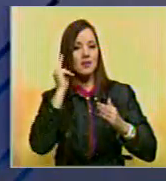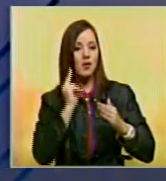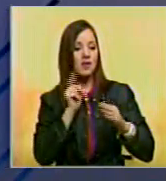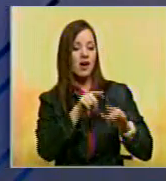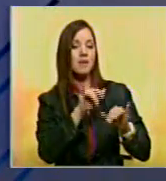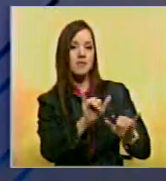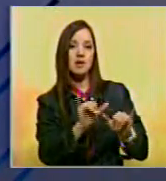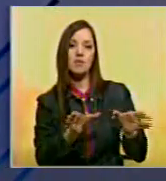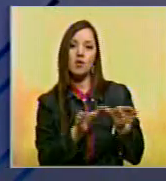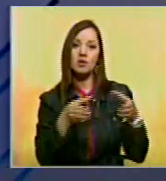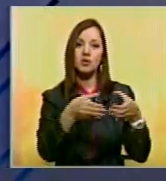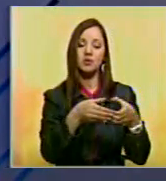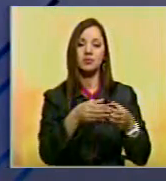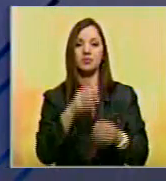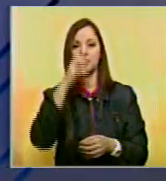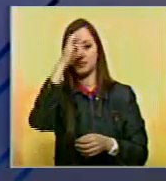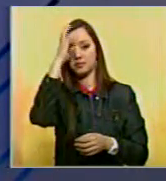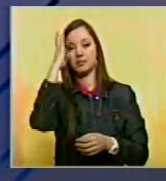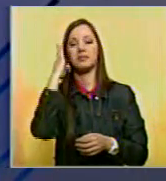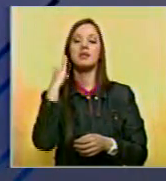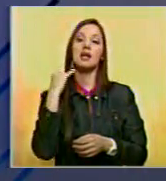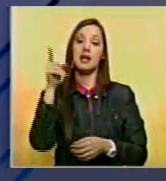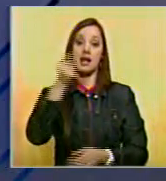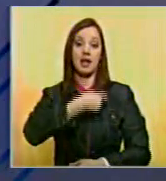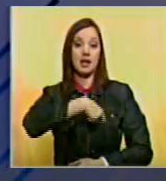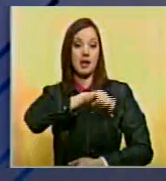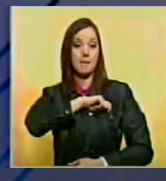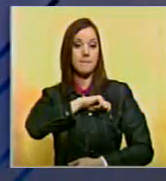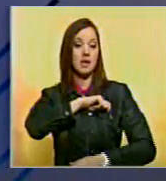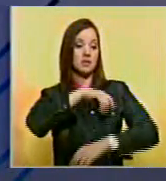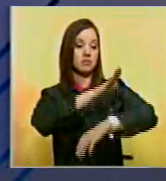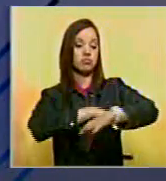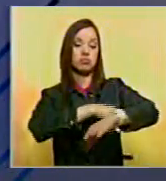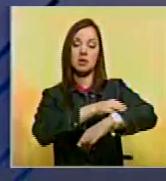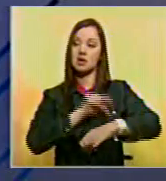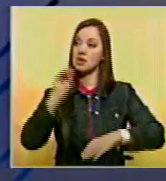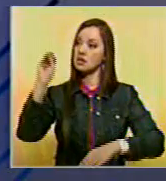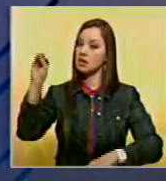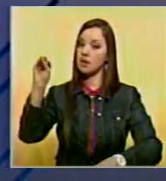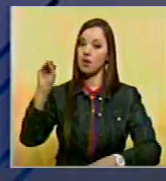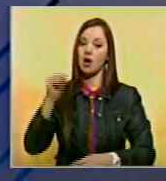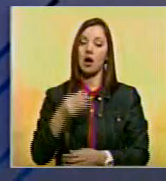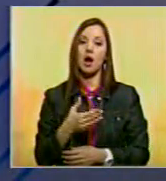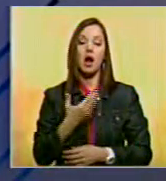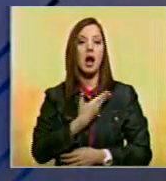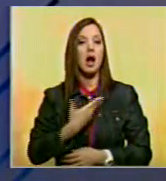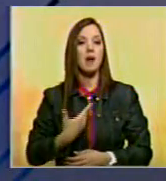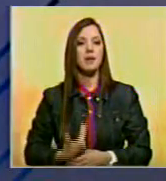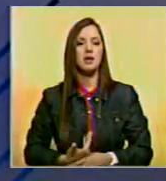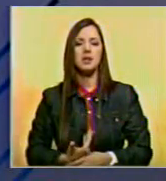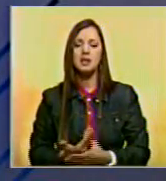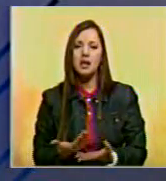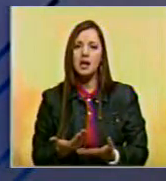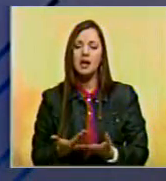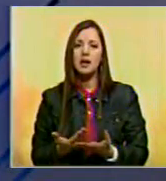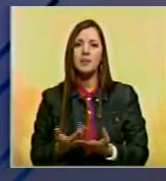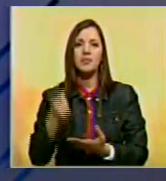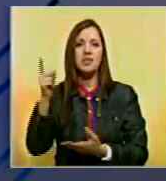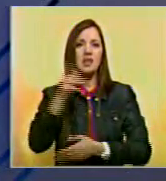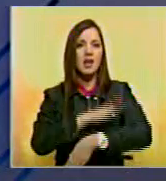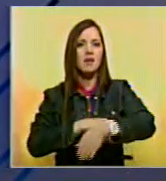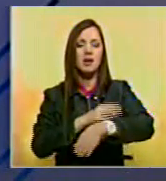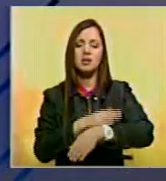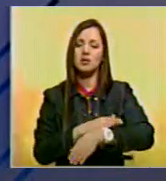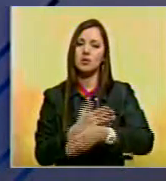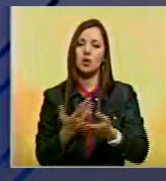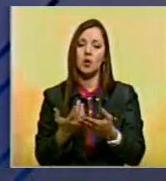En España, el Tribunal Supremo de Cataluña imputó al presidente catalán, Artur Mas, por la consulta independentista convocada